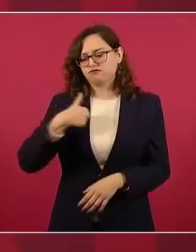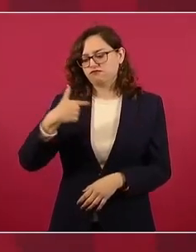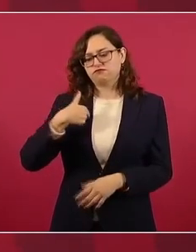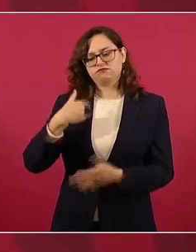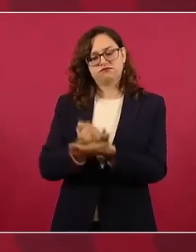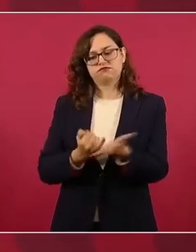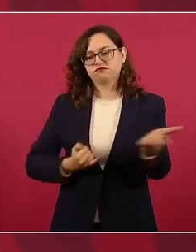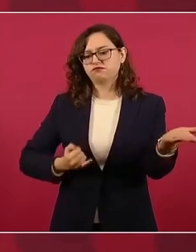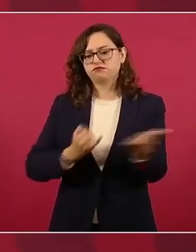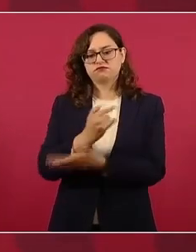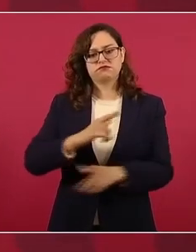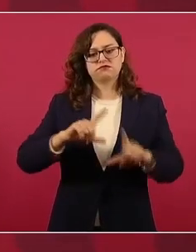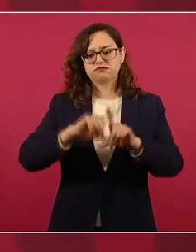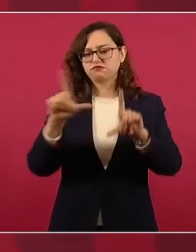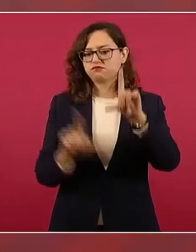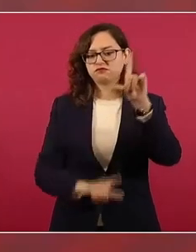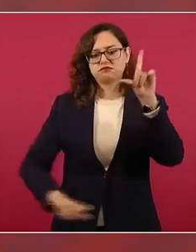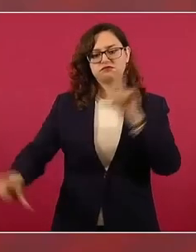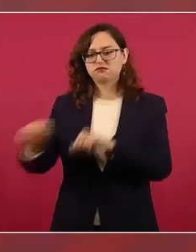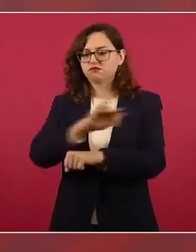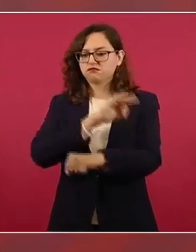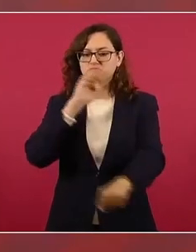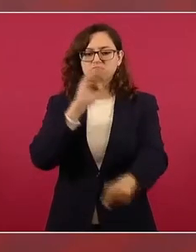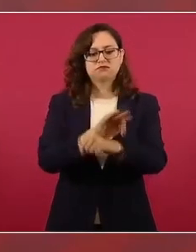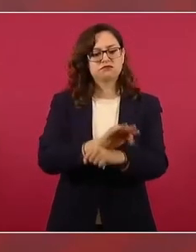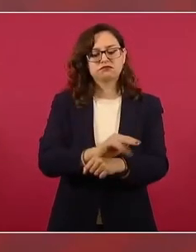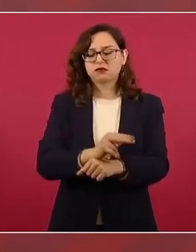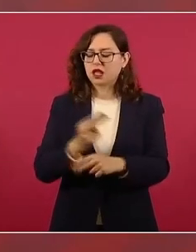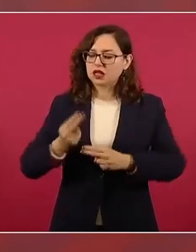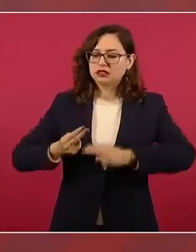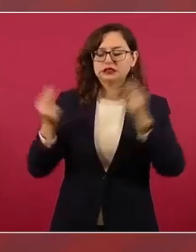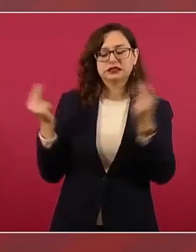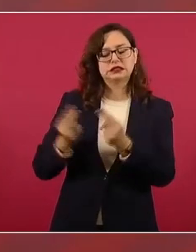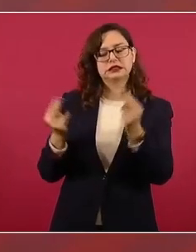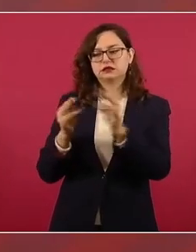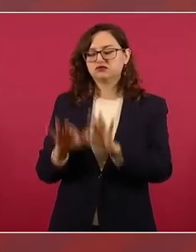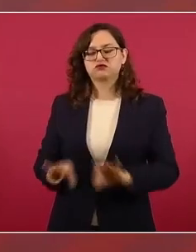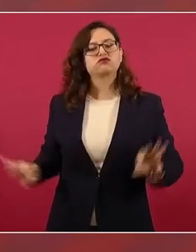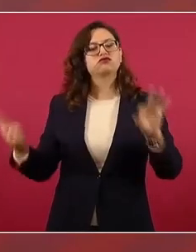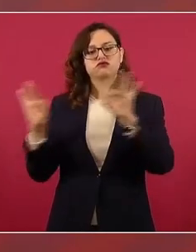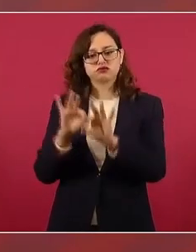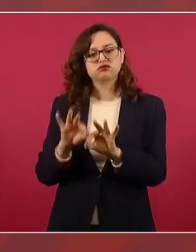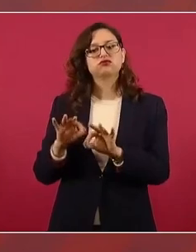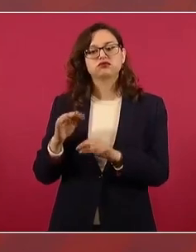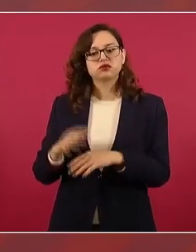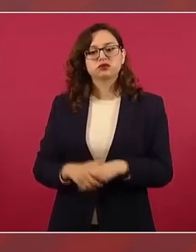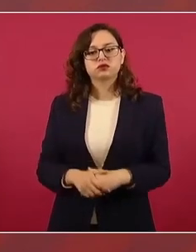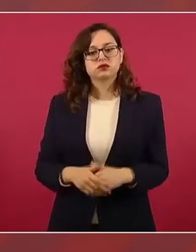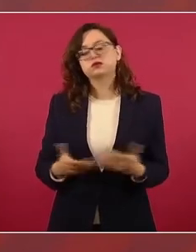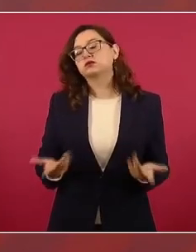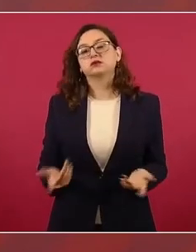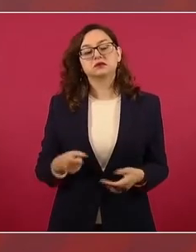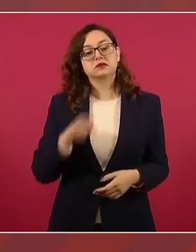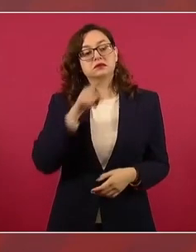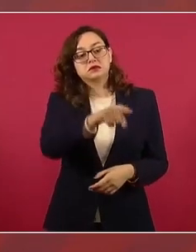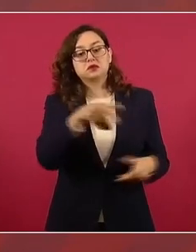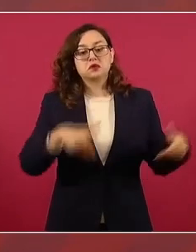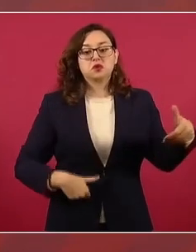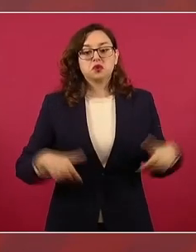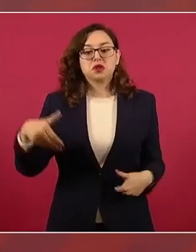y que no por los intereses